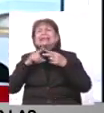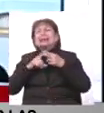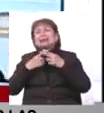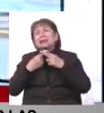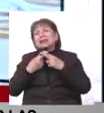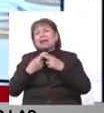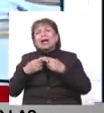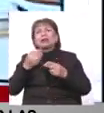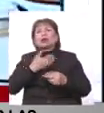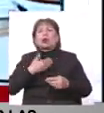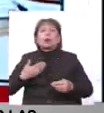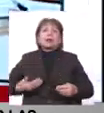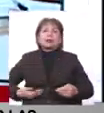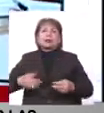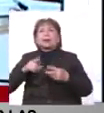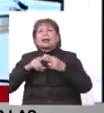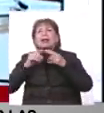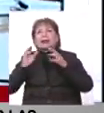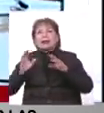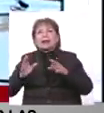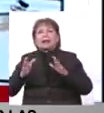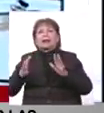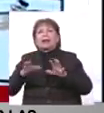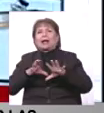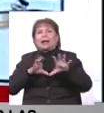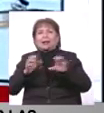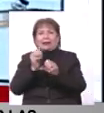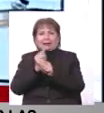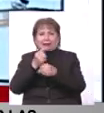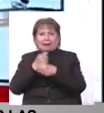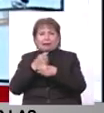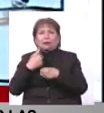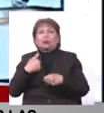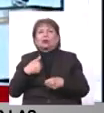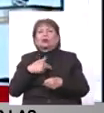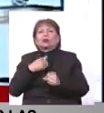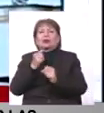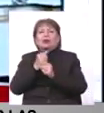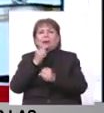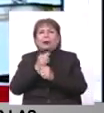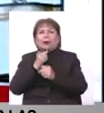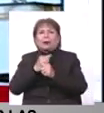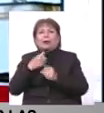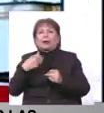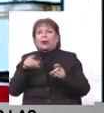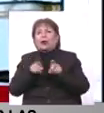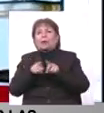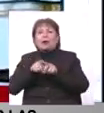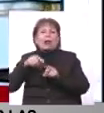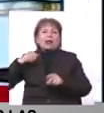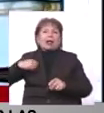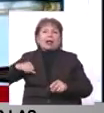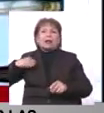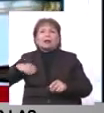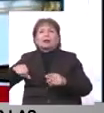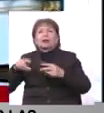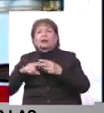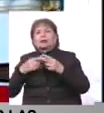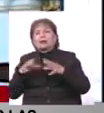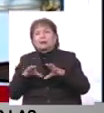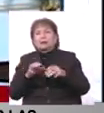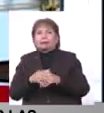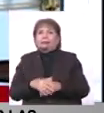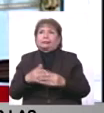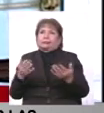estamos empezando el gobierno, recién estamos haciendo que nuestra labor como alcaldes esté funcionando,